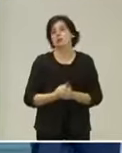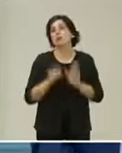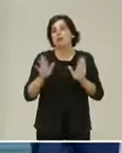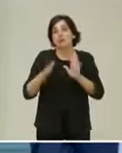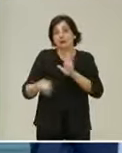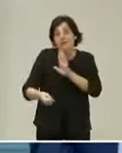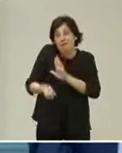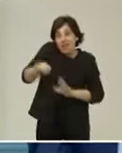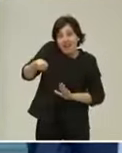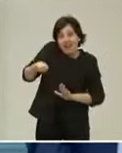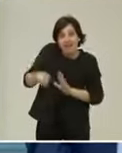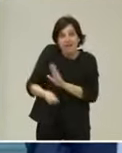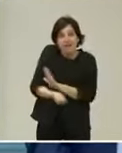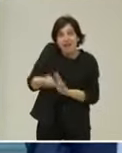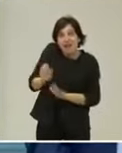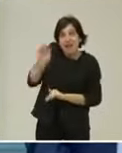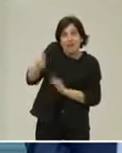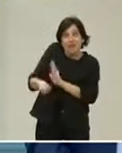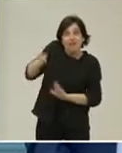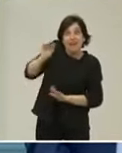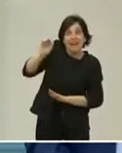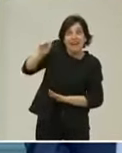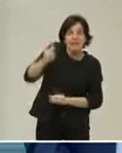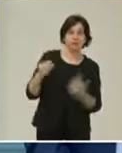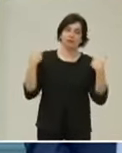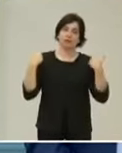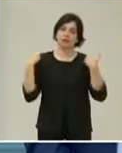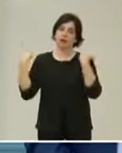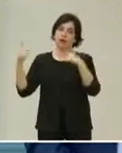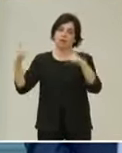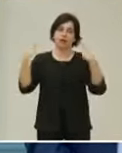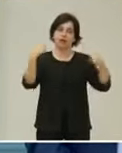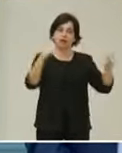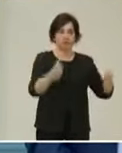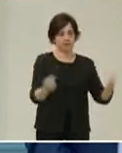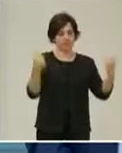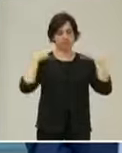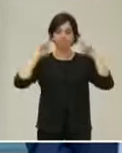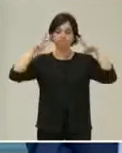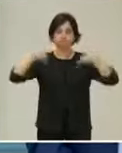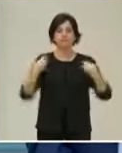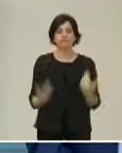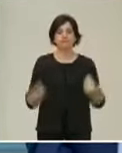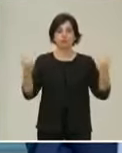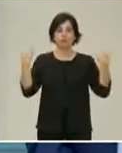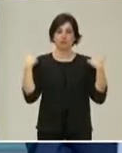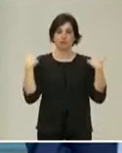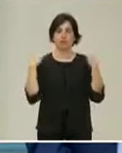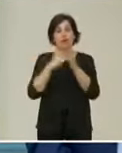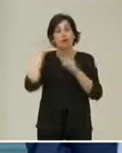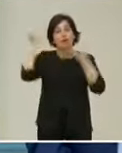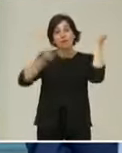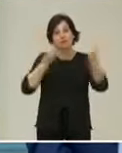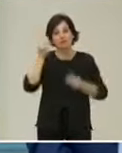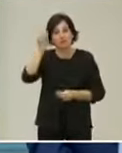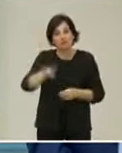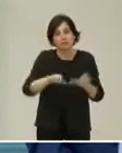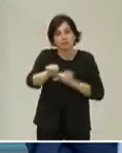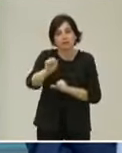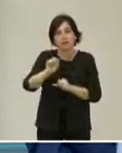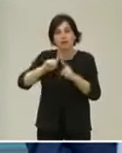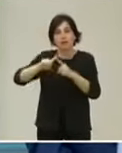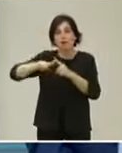Para parar esta curva tenemos que asumir la responsabilidad individual cada uno de nosotros y de nosotras, sobre todo pensando en la